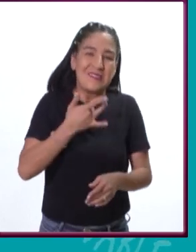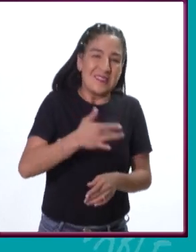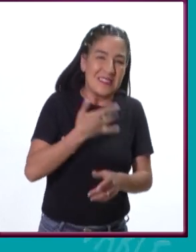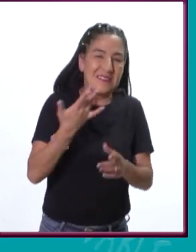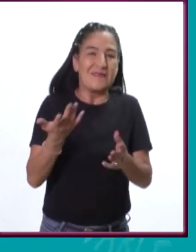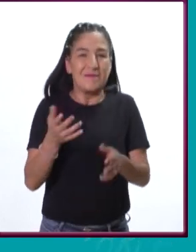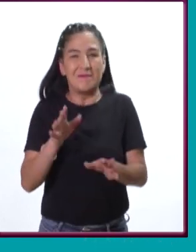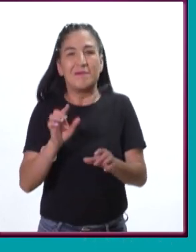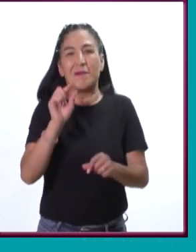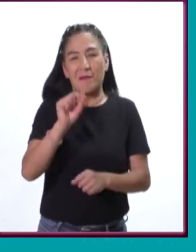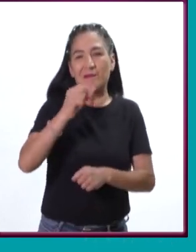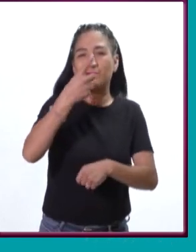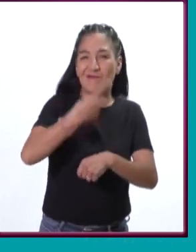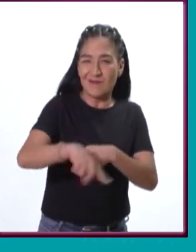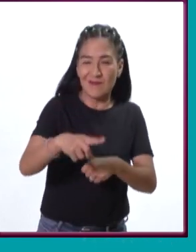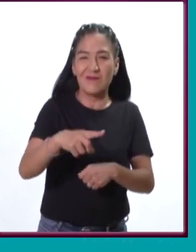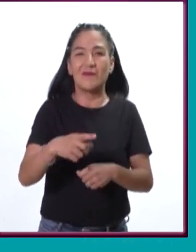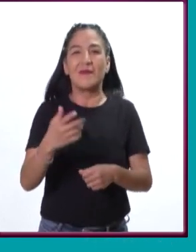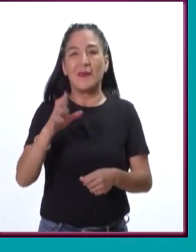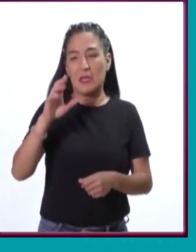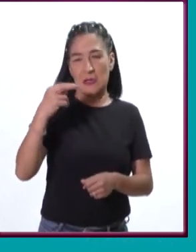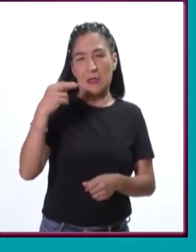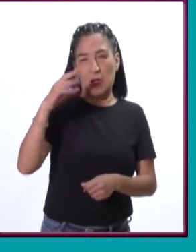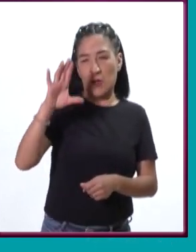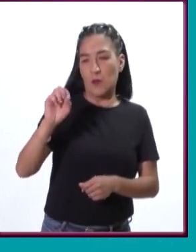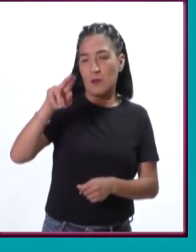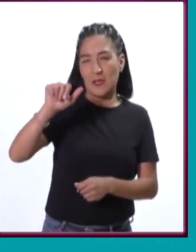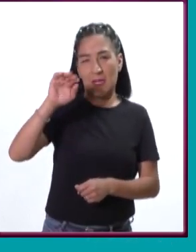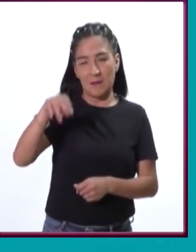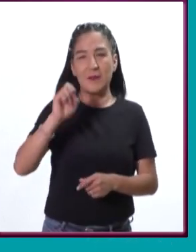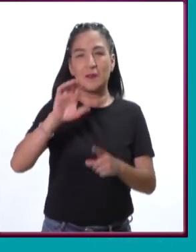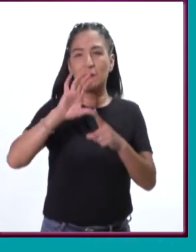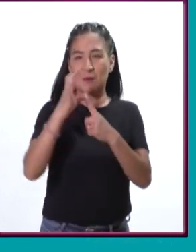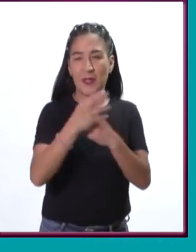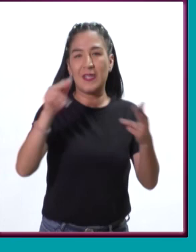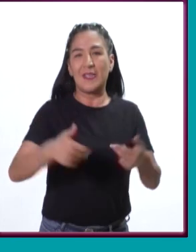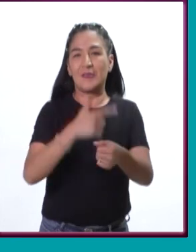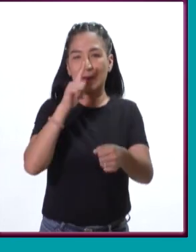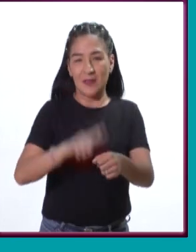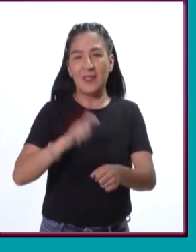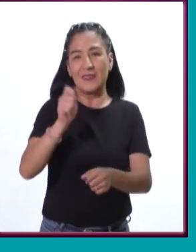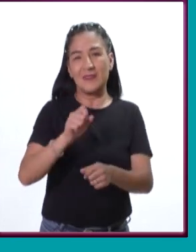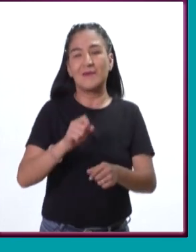naturales protegidas, terrestres, obviamente hay también marinas